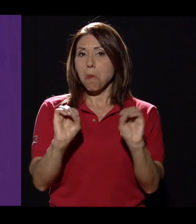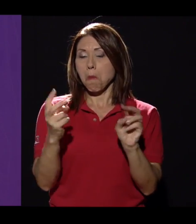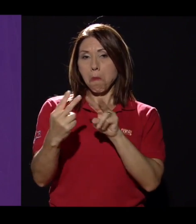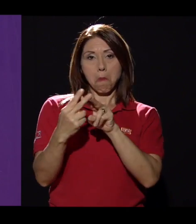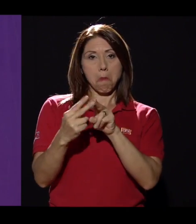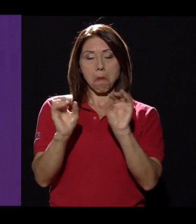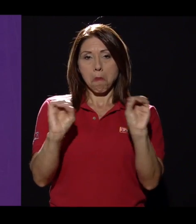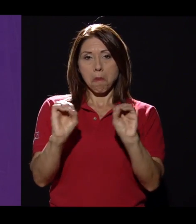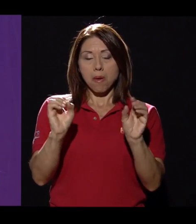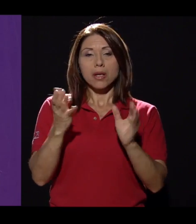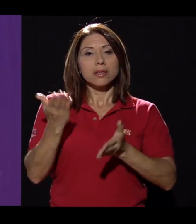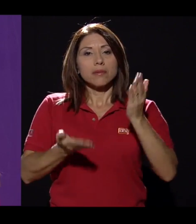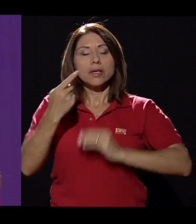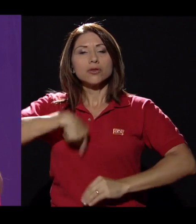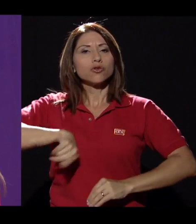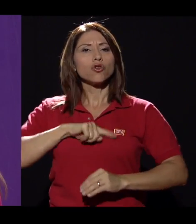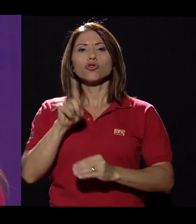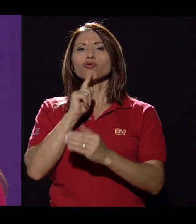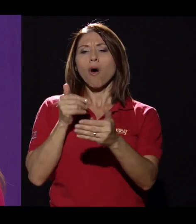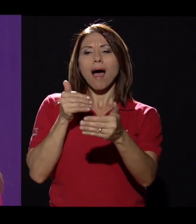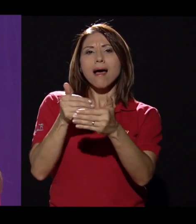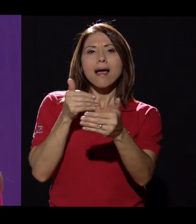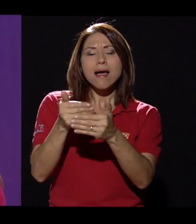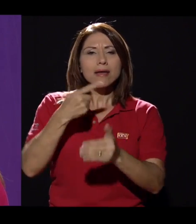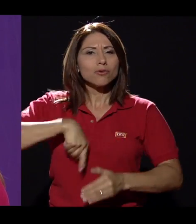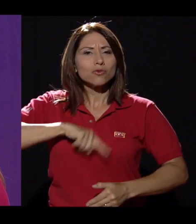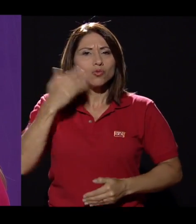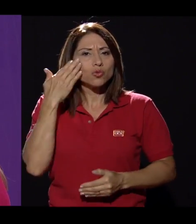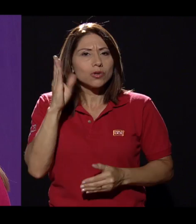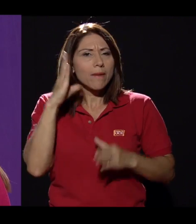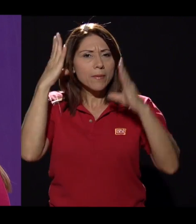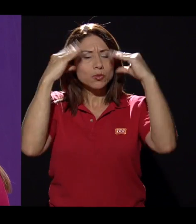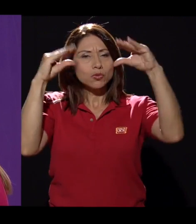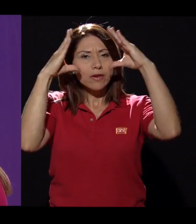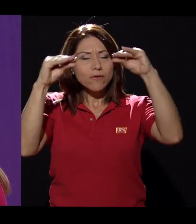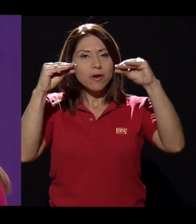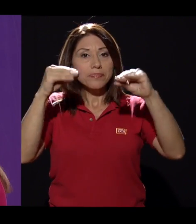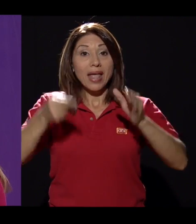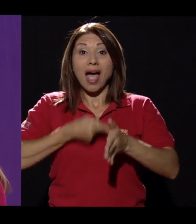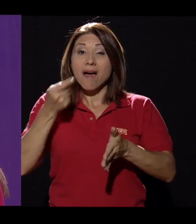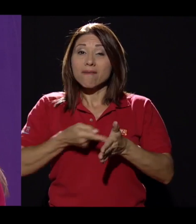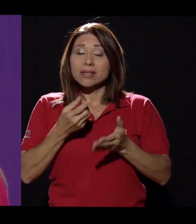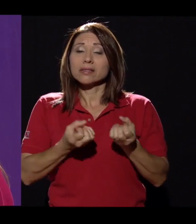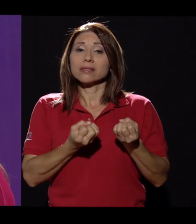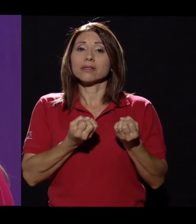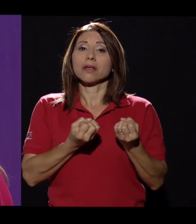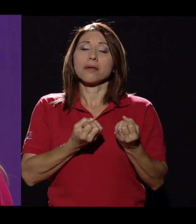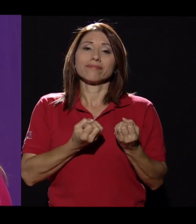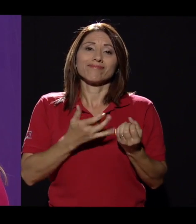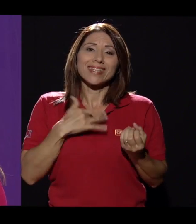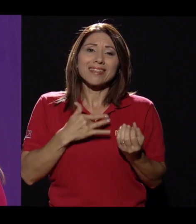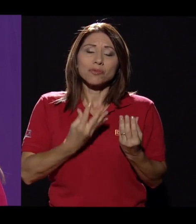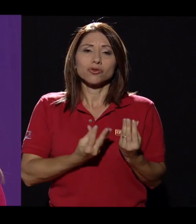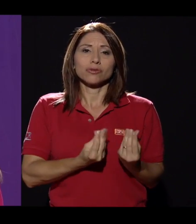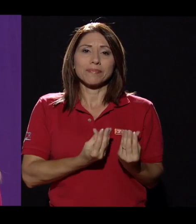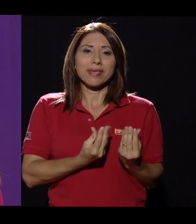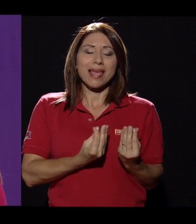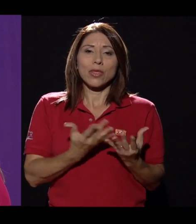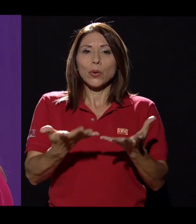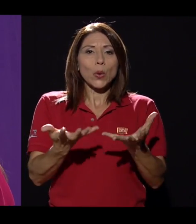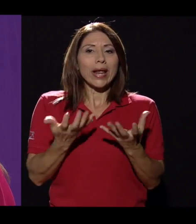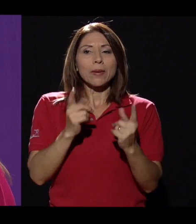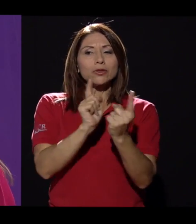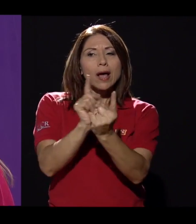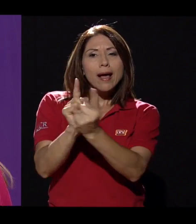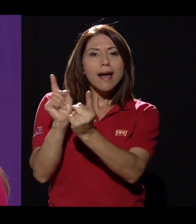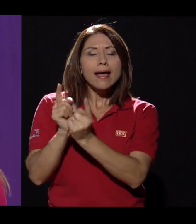del espectro autista no nos acerquemos o no sepamos mucho al respecto. Tendemos por miedo muchas veces a no querer interactuar